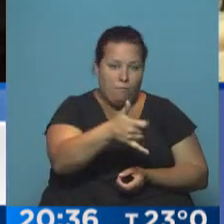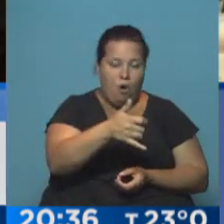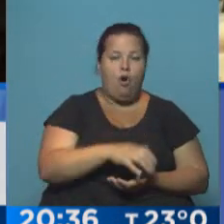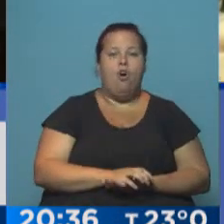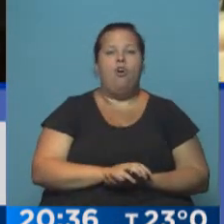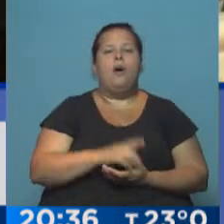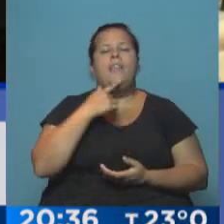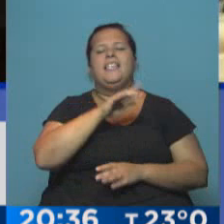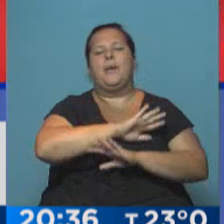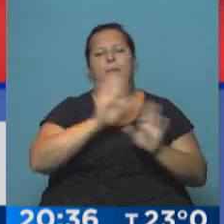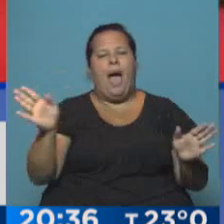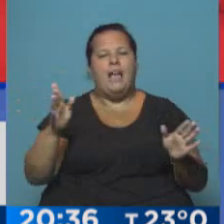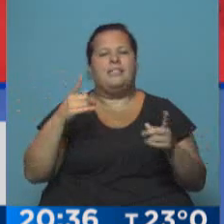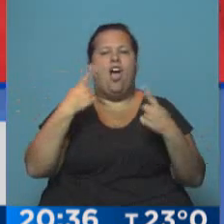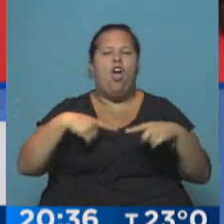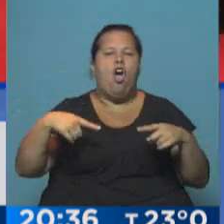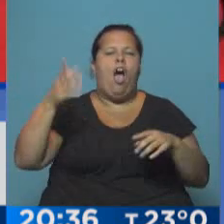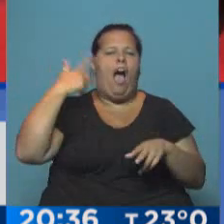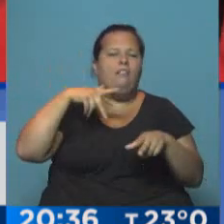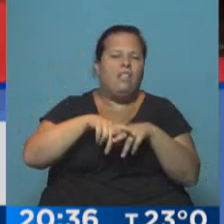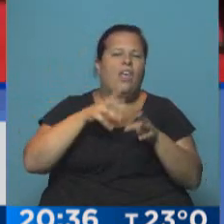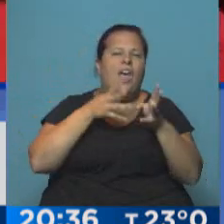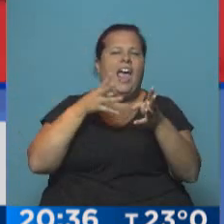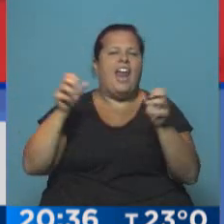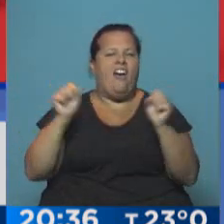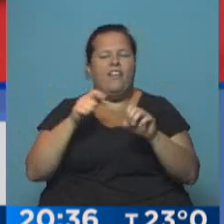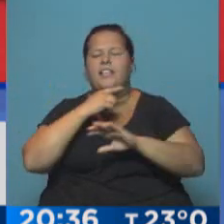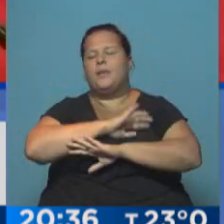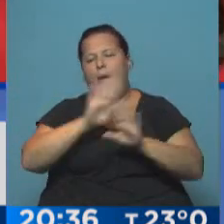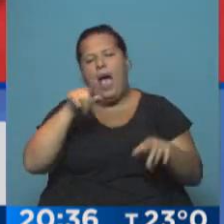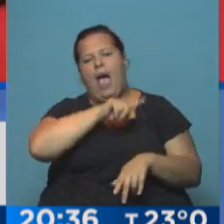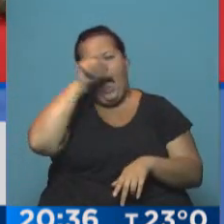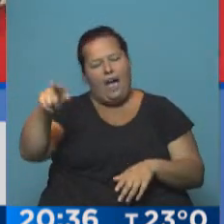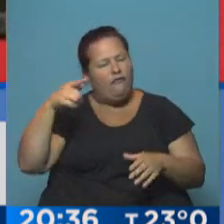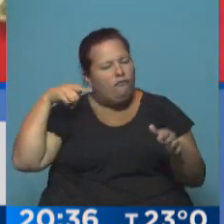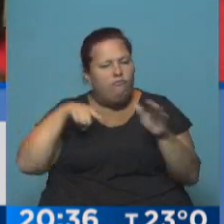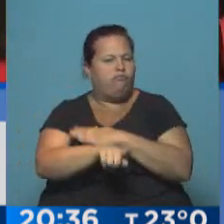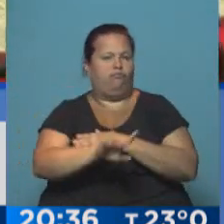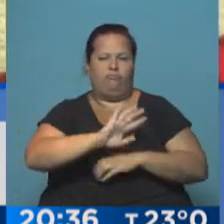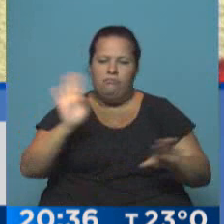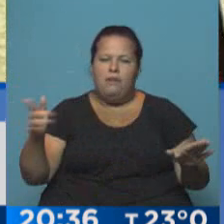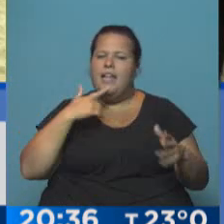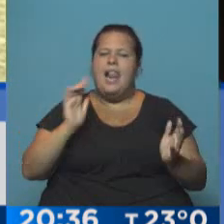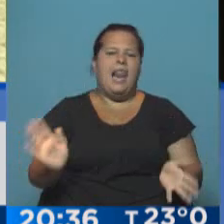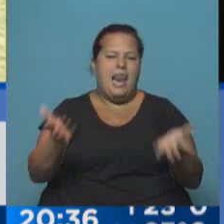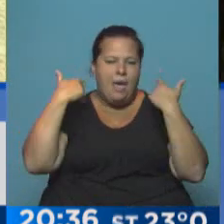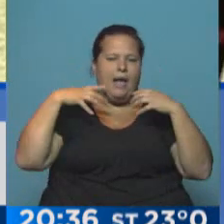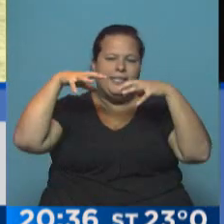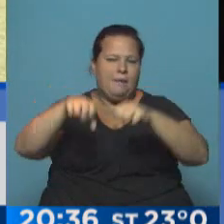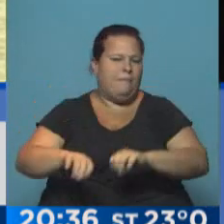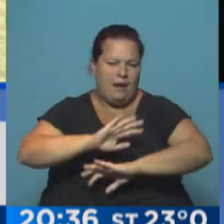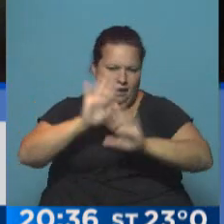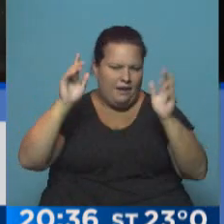a eliminar todos los vestigios de la Guerra Fría. Y le dijo, vaya a fondo, hay que levantar el embargo